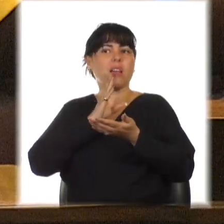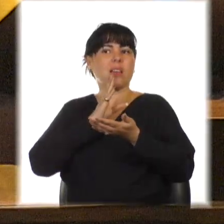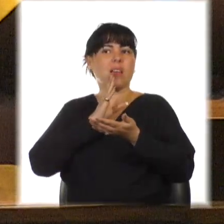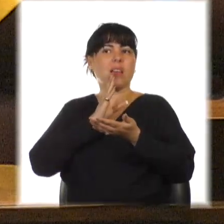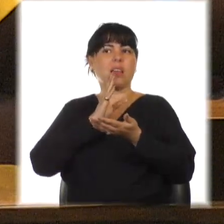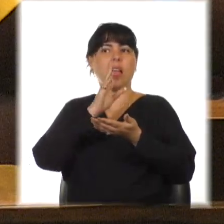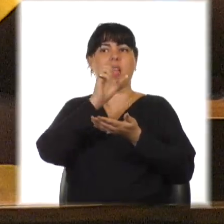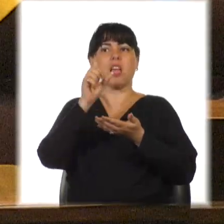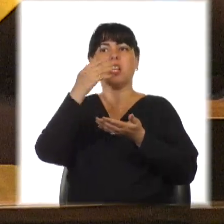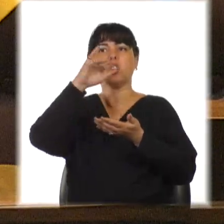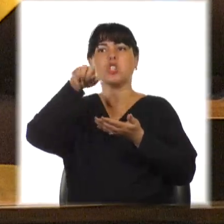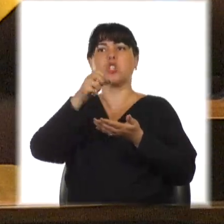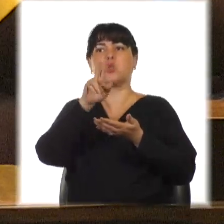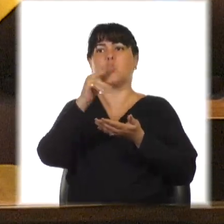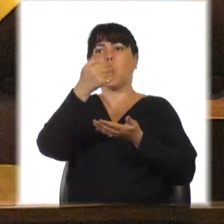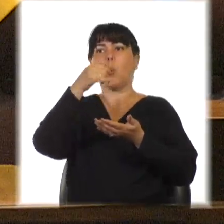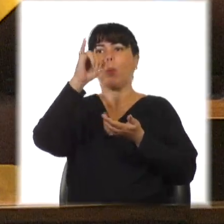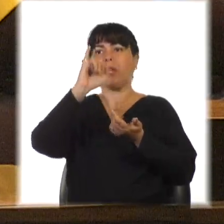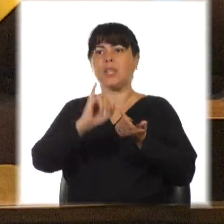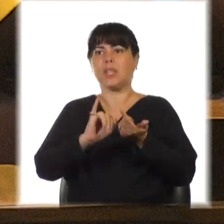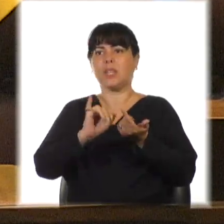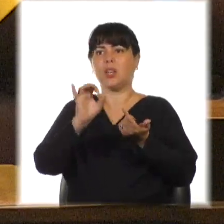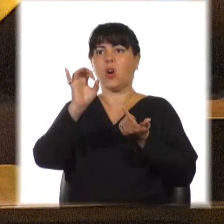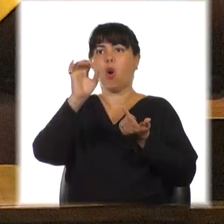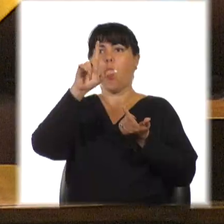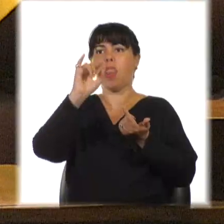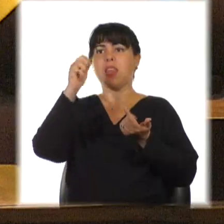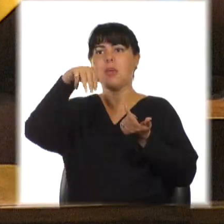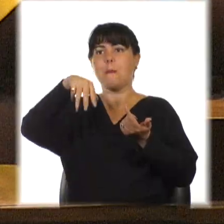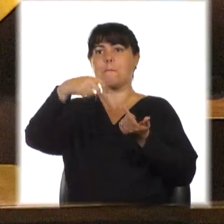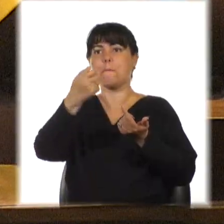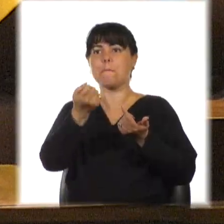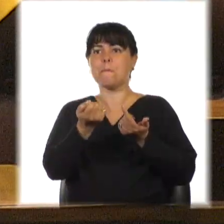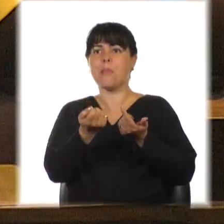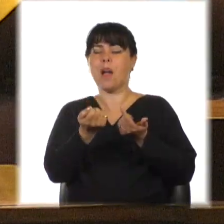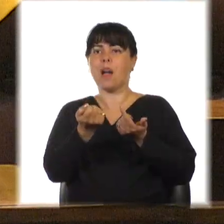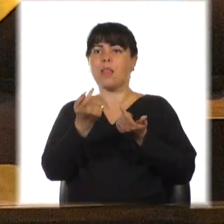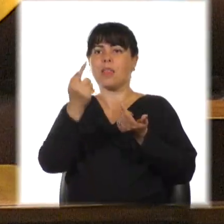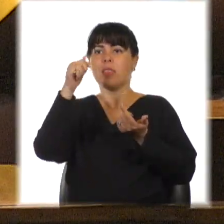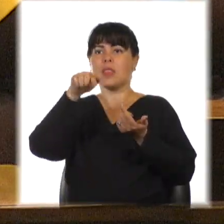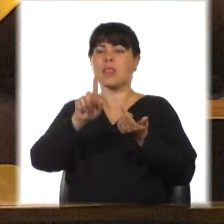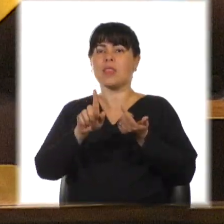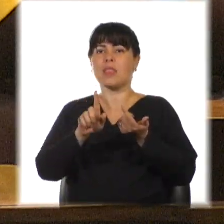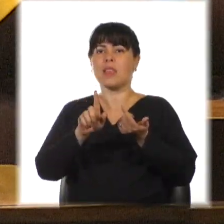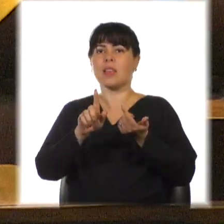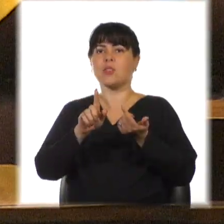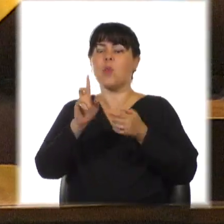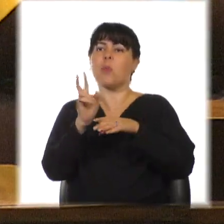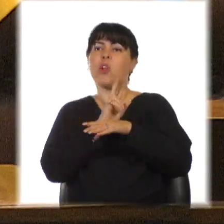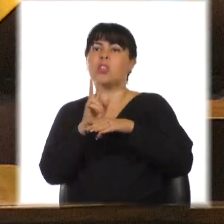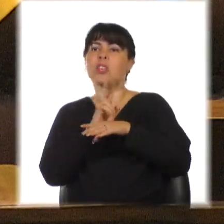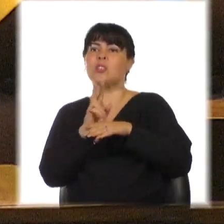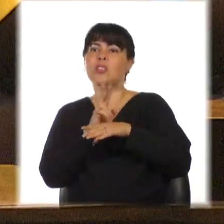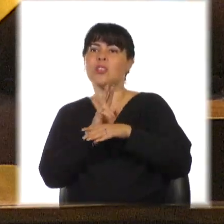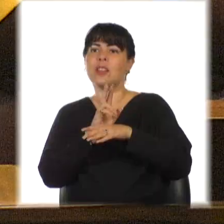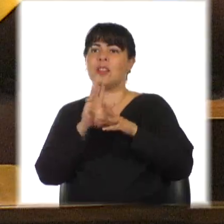Bará y Lluví, y de Doña Hipólita Osorio Lima, de Ollalufán, me refiero a sus orillas, a sus protectores, a